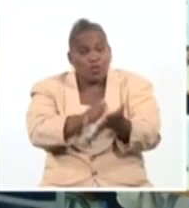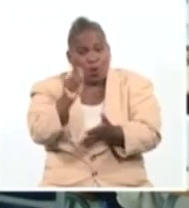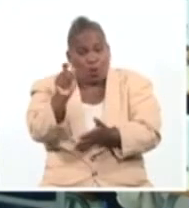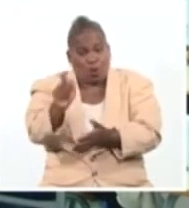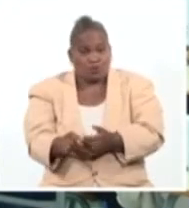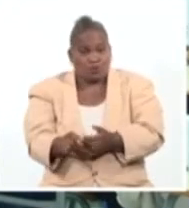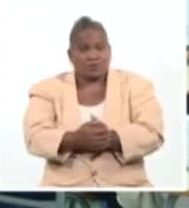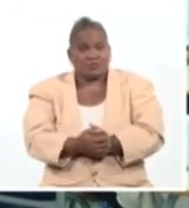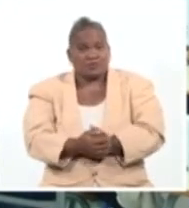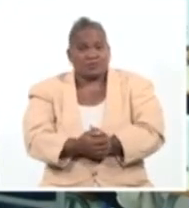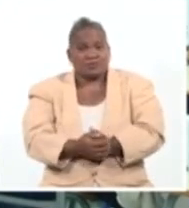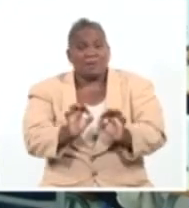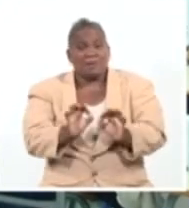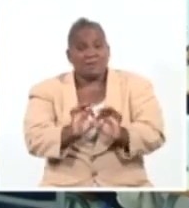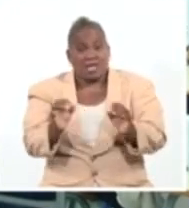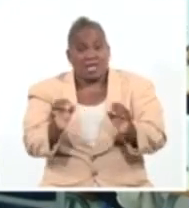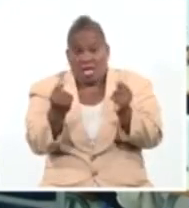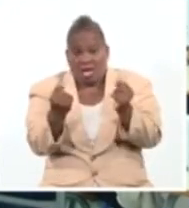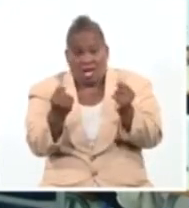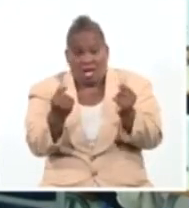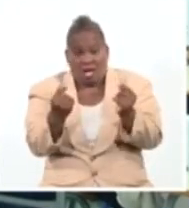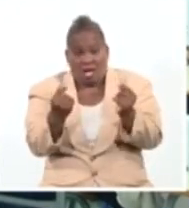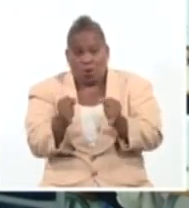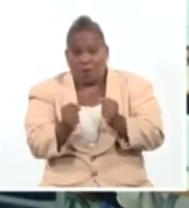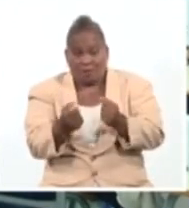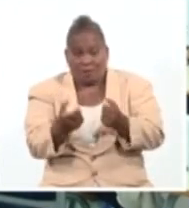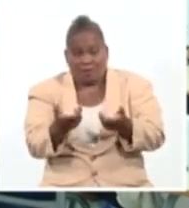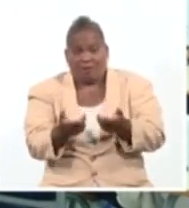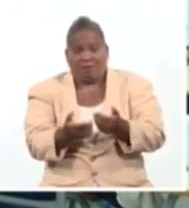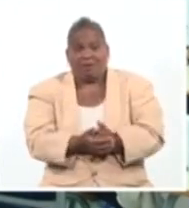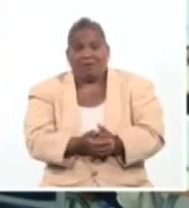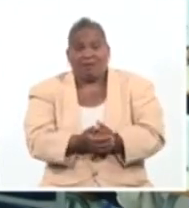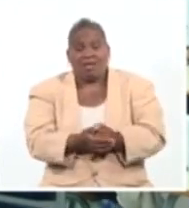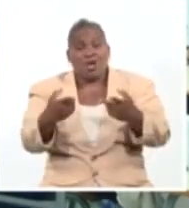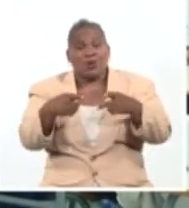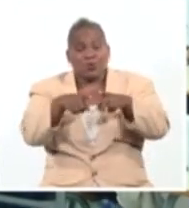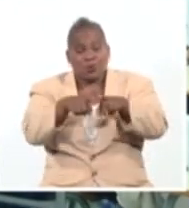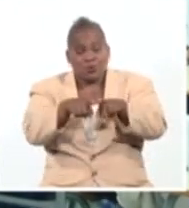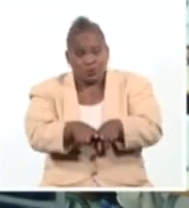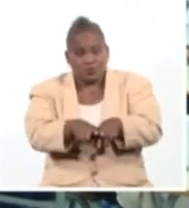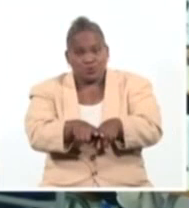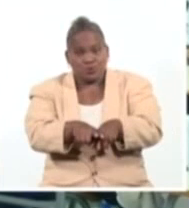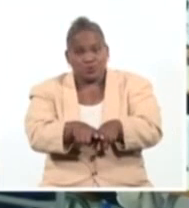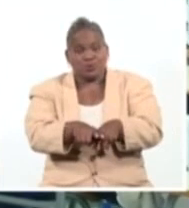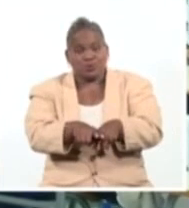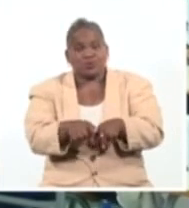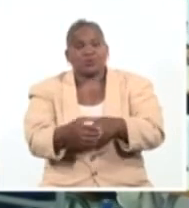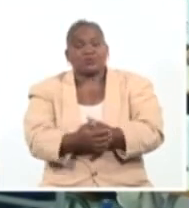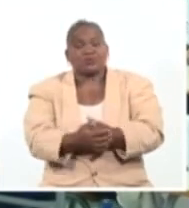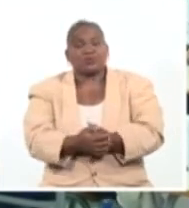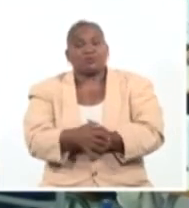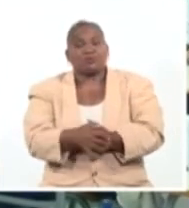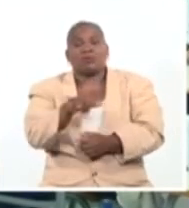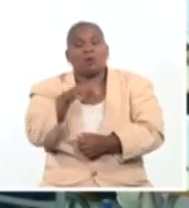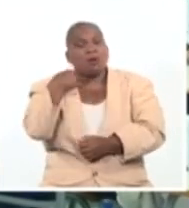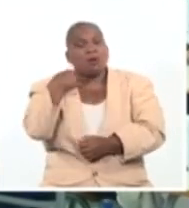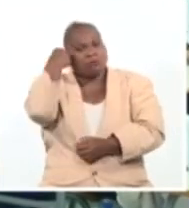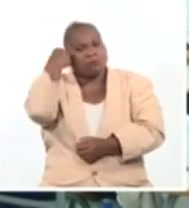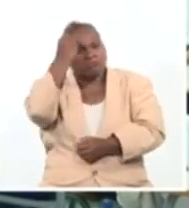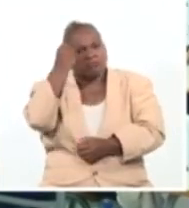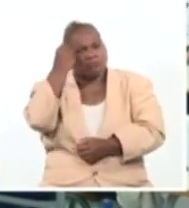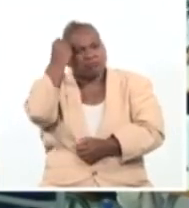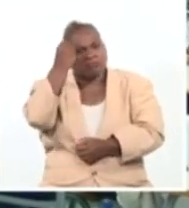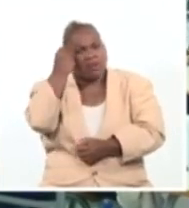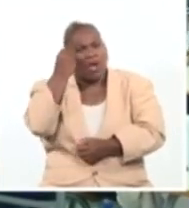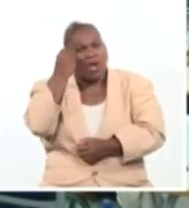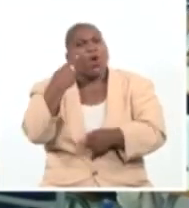tipo de especialidad en nuestro país. Unido a lo anterior y mucho más importante incluso, pienso que el otro